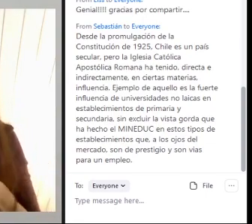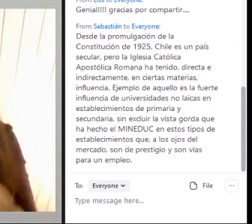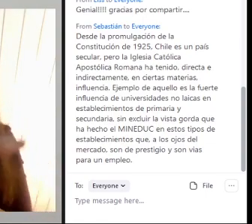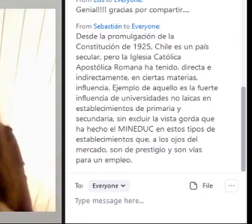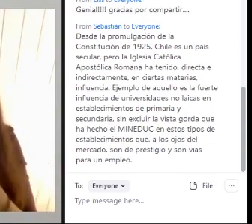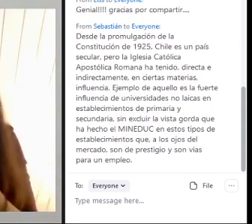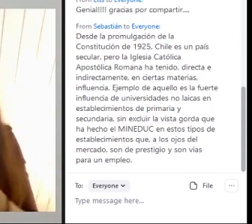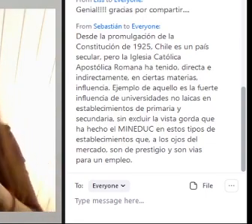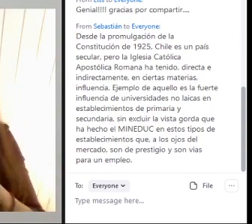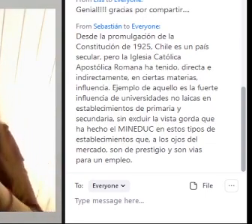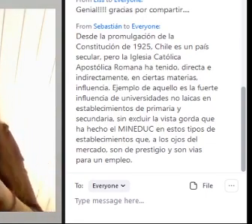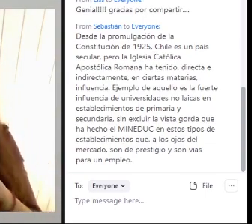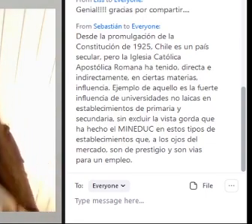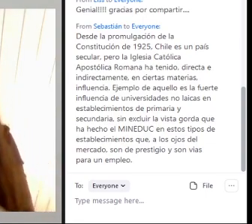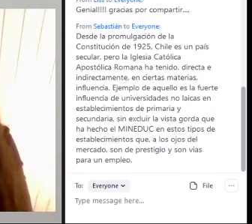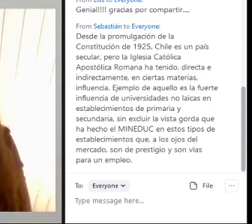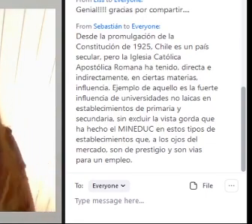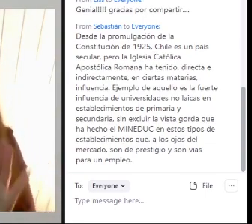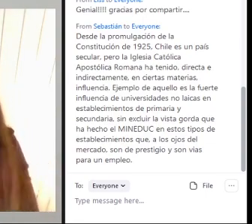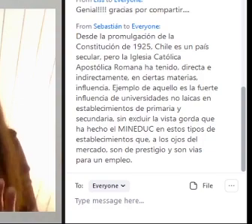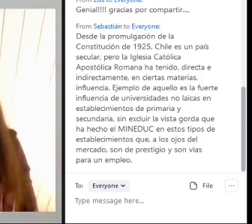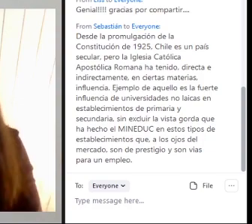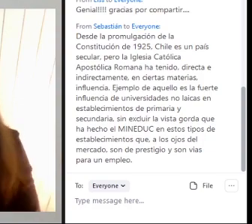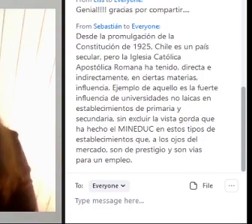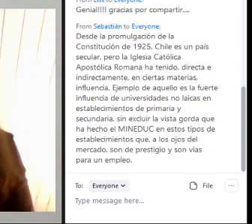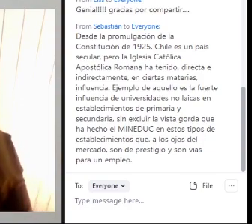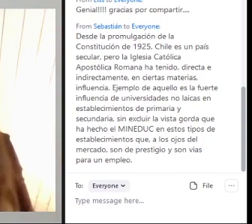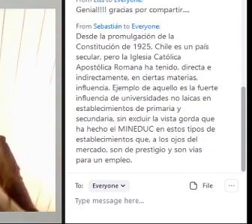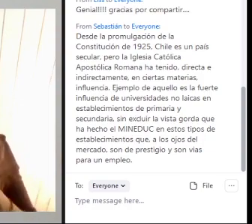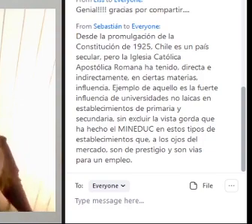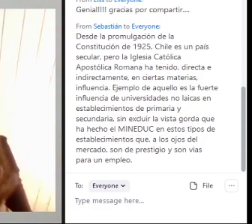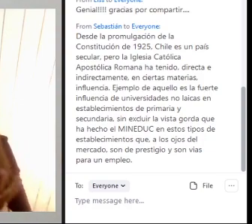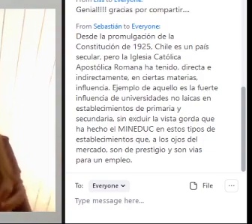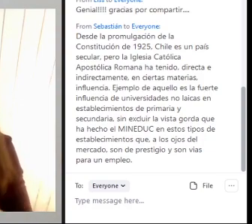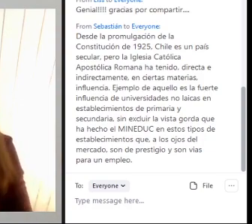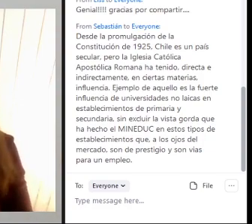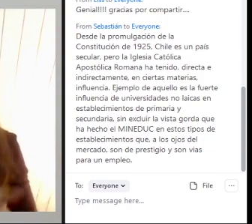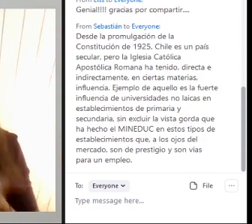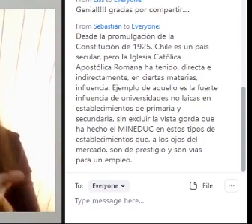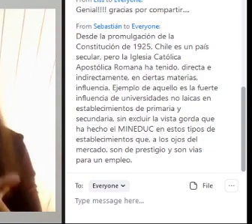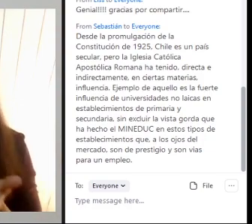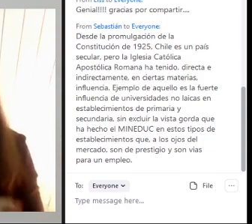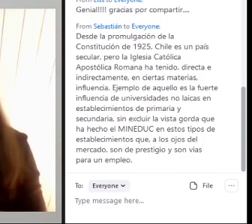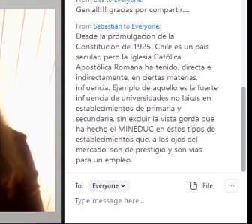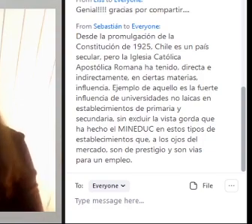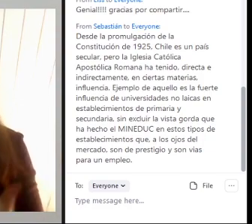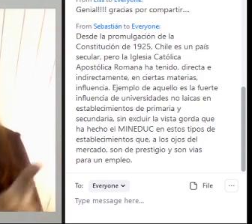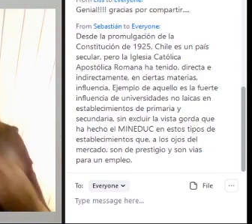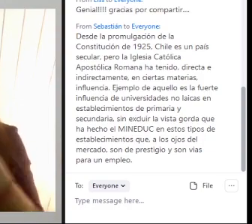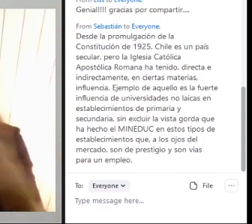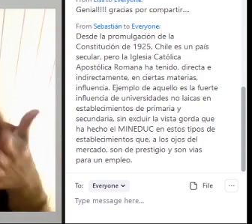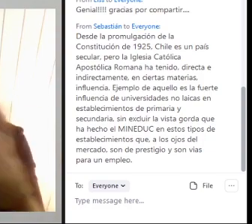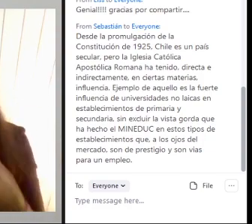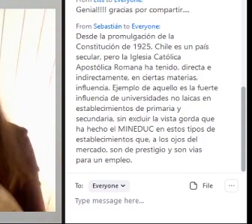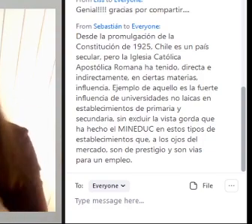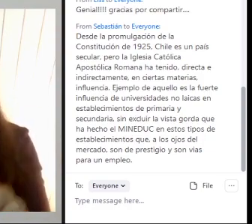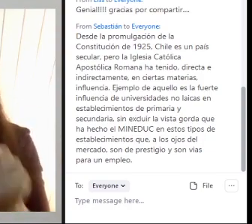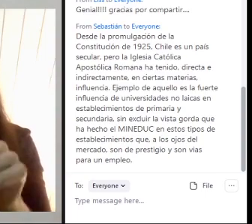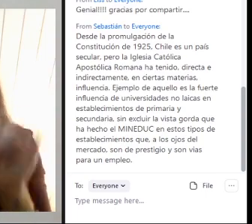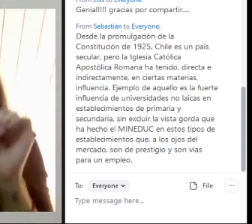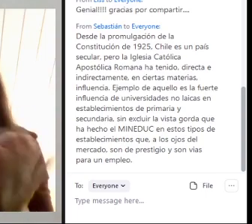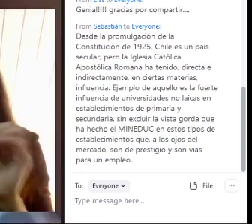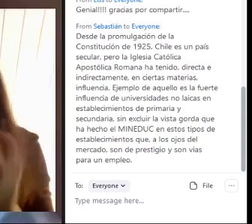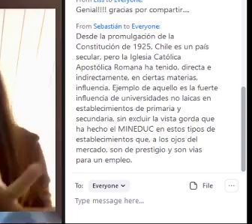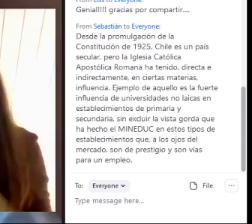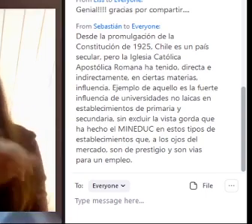nosotros Quienes nos dedicamos A la educación Y creemos en esto Deberíamos ir a disputar Precisamente El sentido de la educación Después de la cuarentena